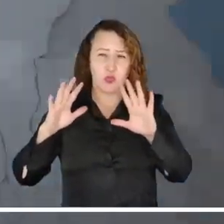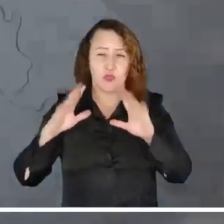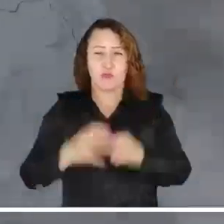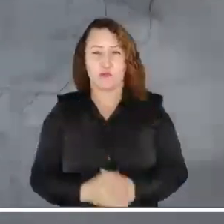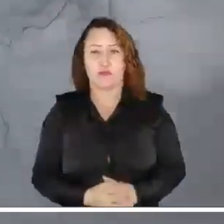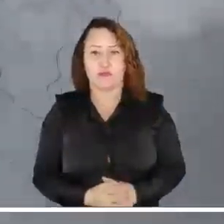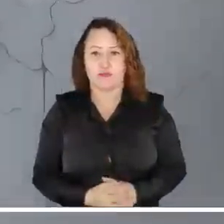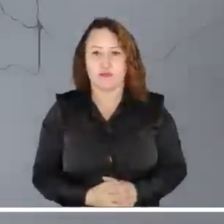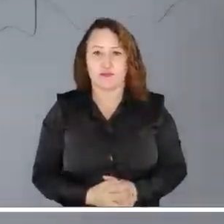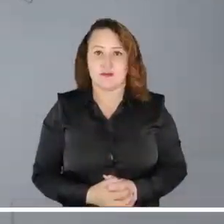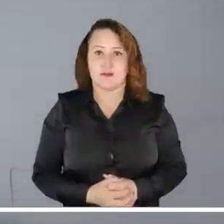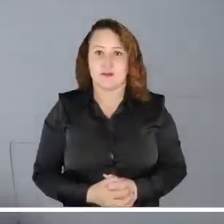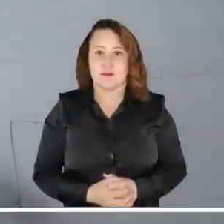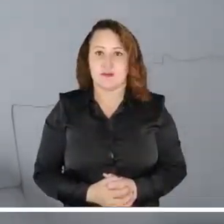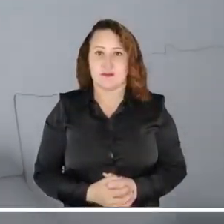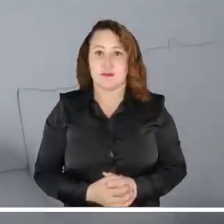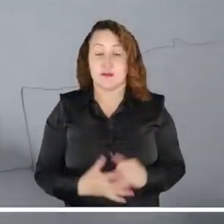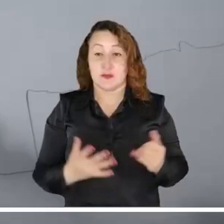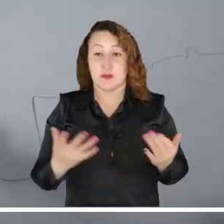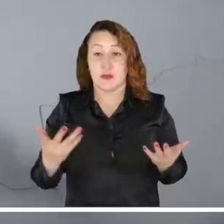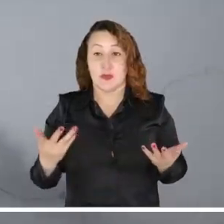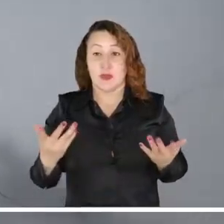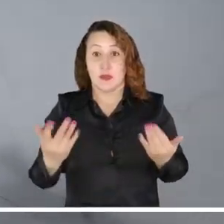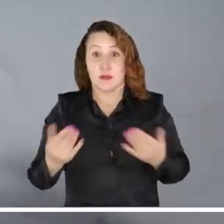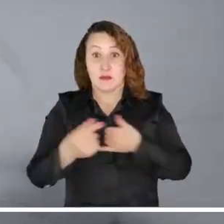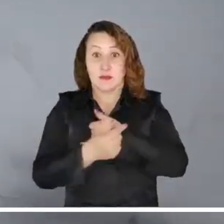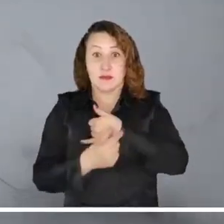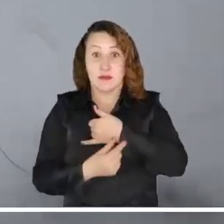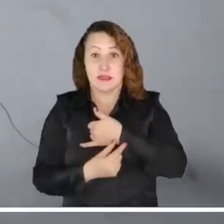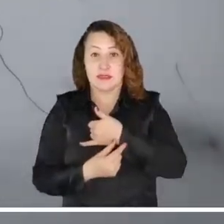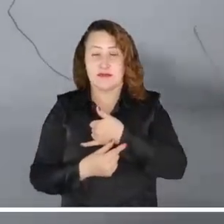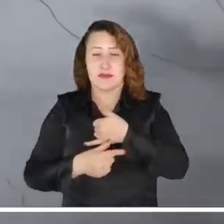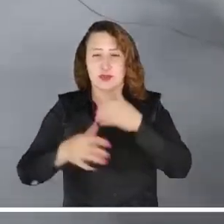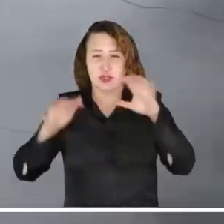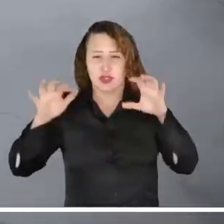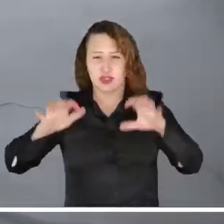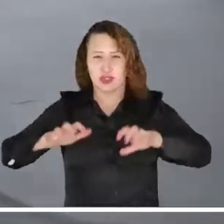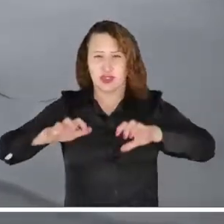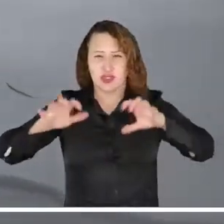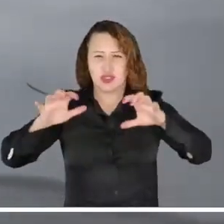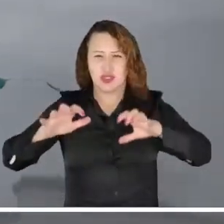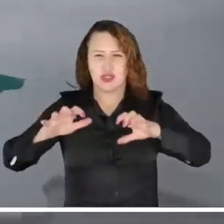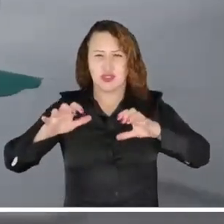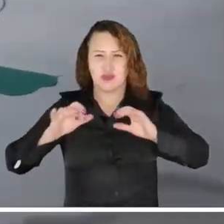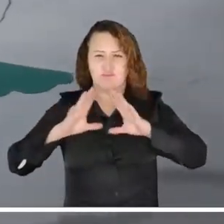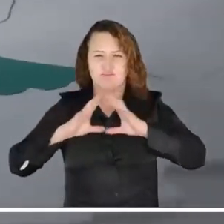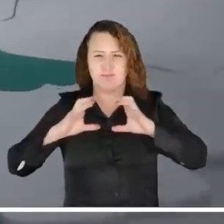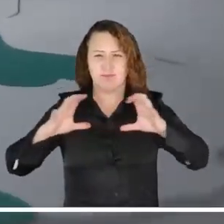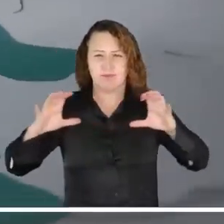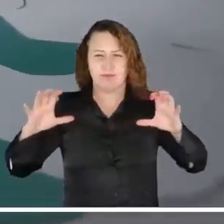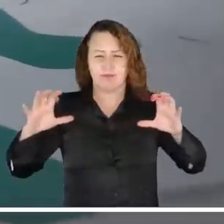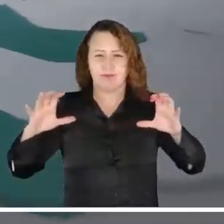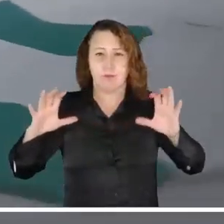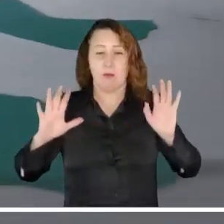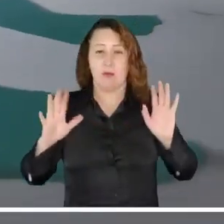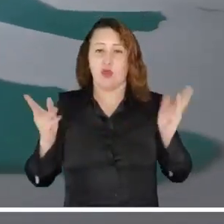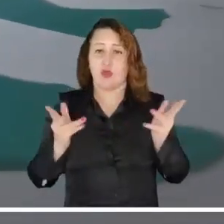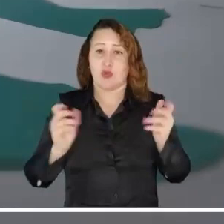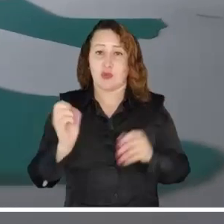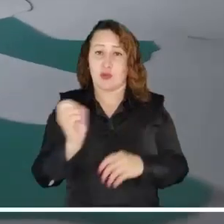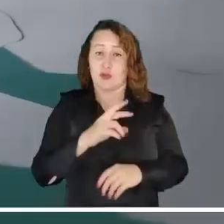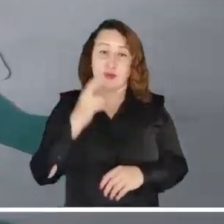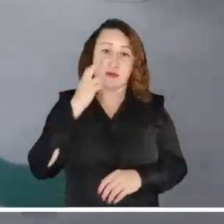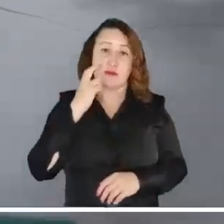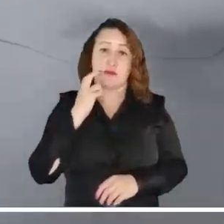y parcialmente nublado. Abundantes nubes visitarán el Pacífico, lo que podría ocasionar lluvias localmente moderadas